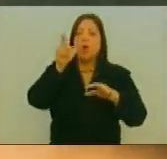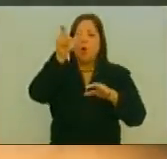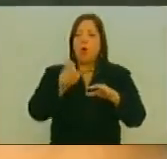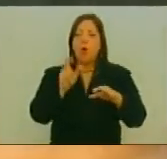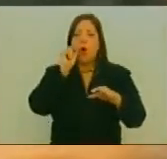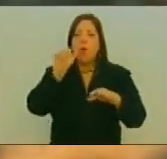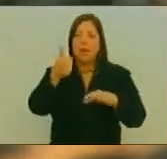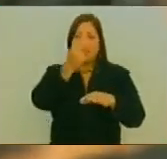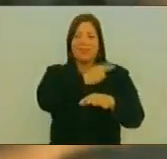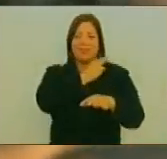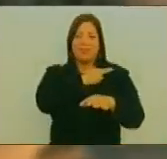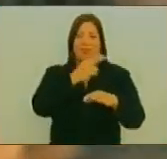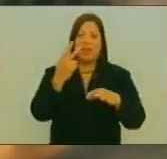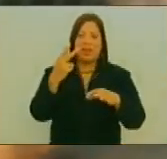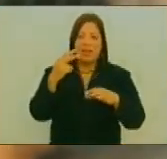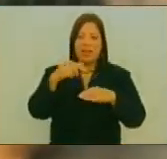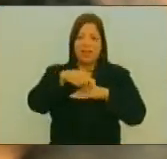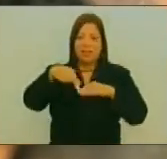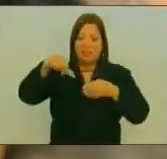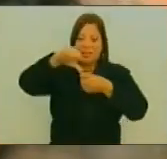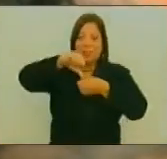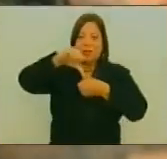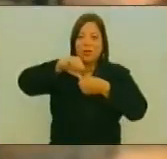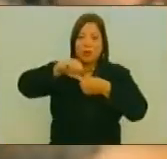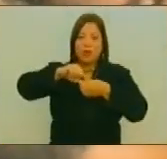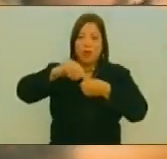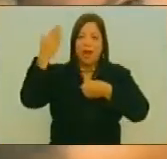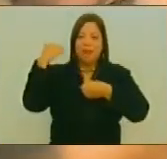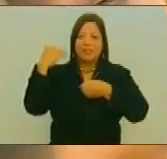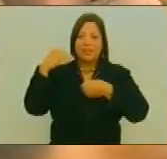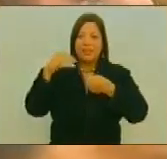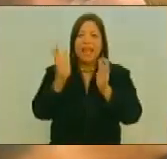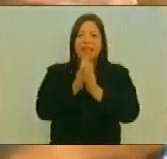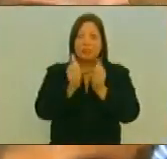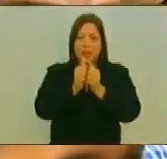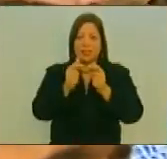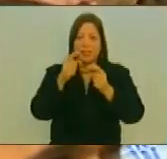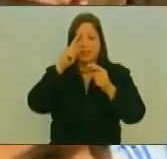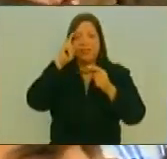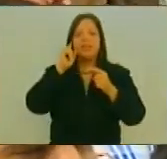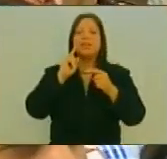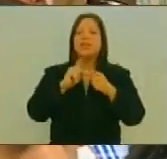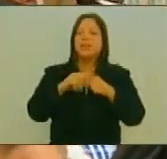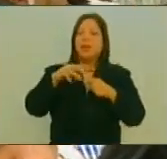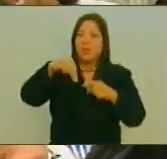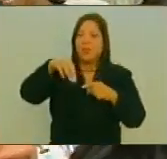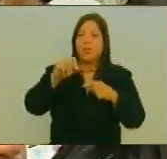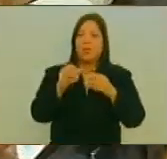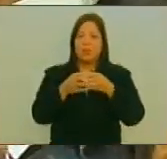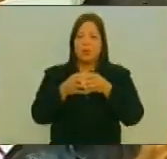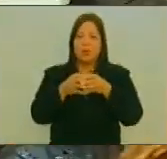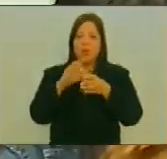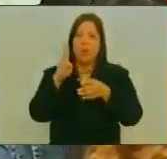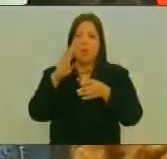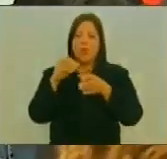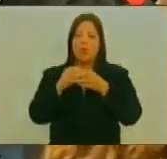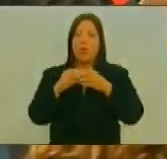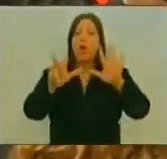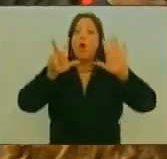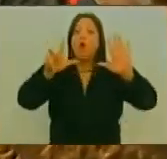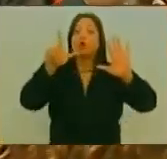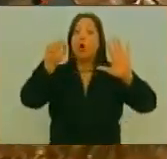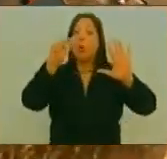Exdirector Ejecutivo De la Faja Petrolífera De Lorinoco Por el caso De las Monoboyas Así Como Ocho